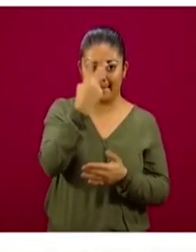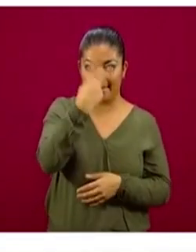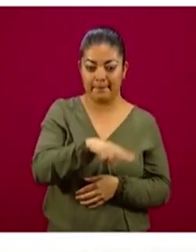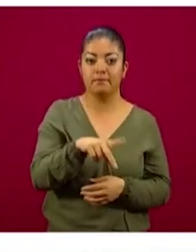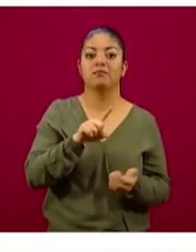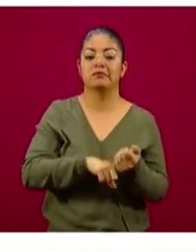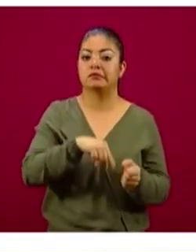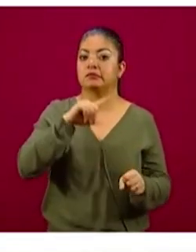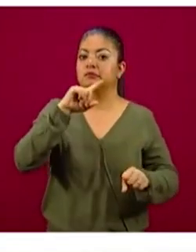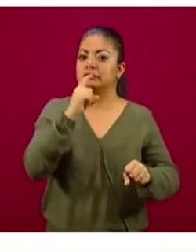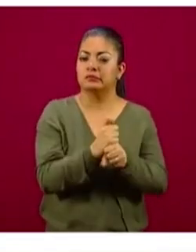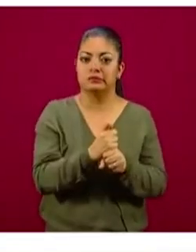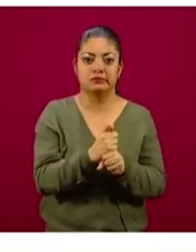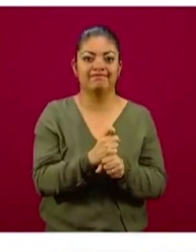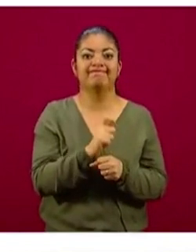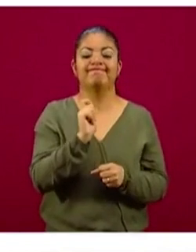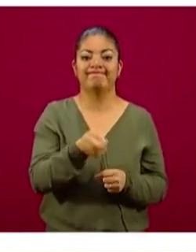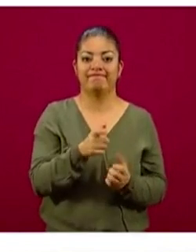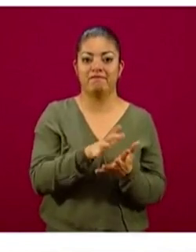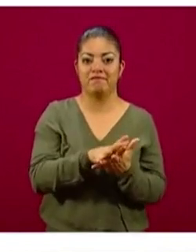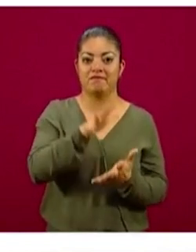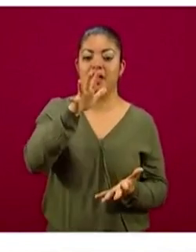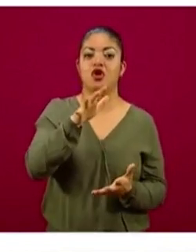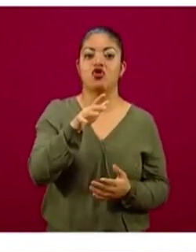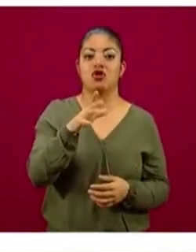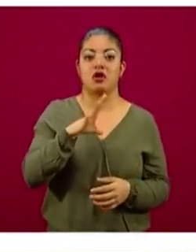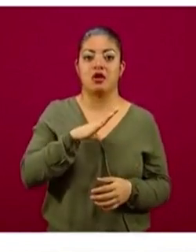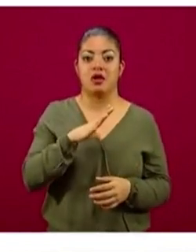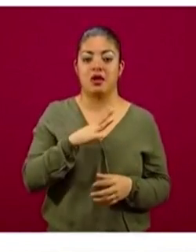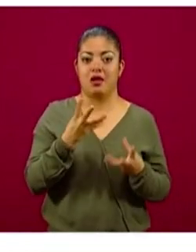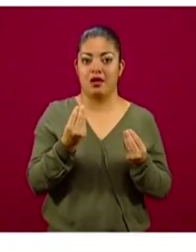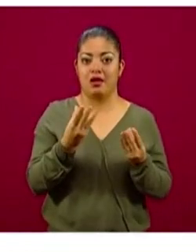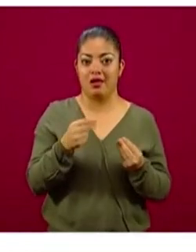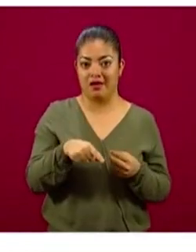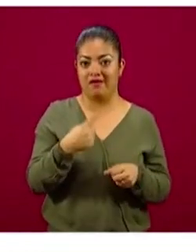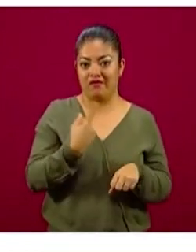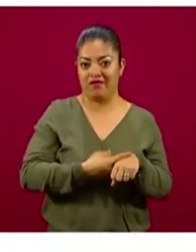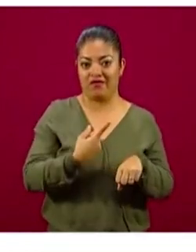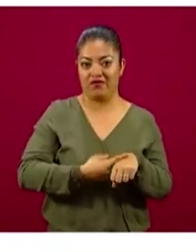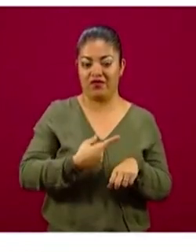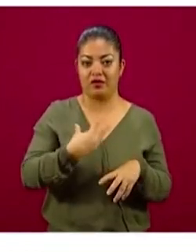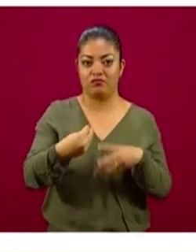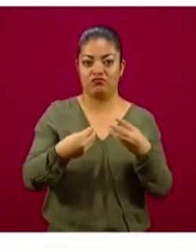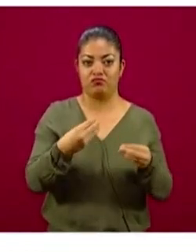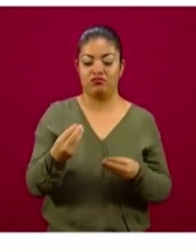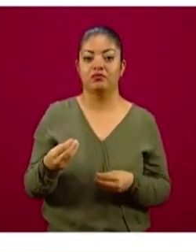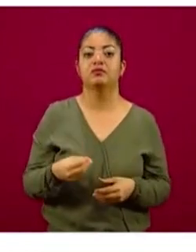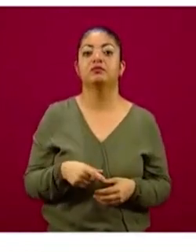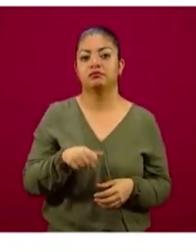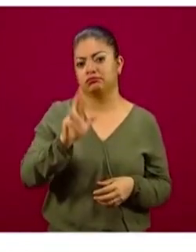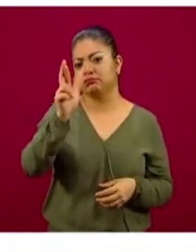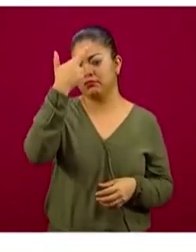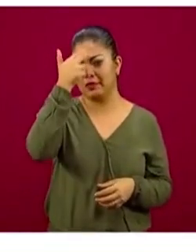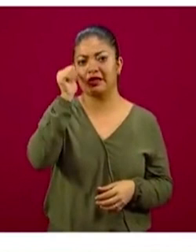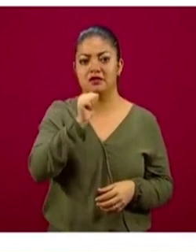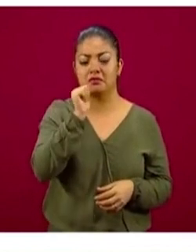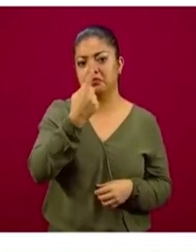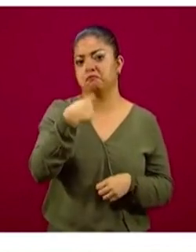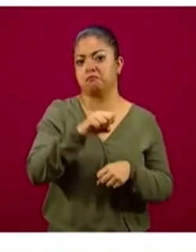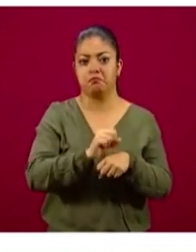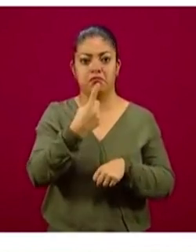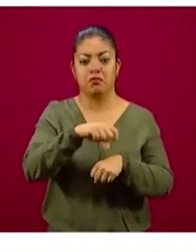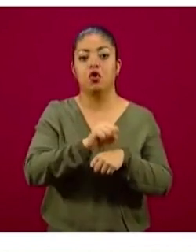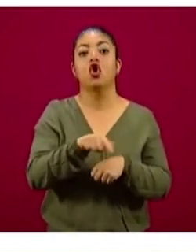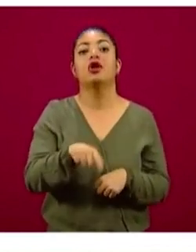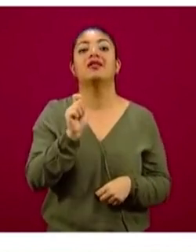que tiene la mayor cantidad de casos acumulados y, como recordamos cada semana, en este momento estamos